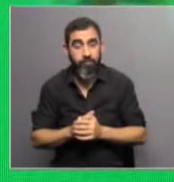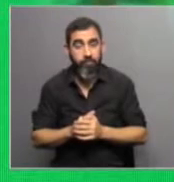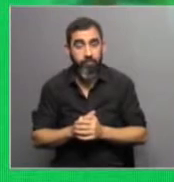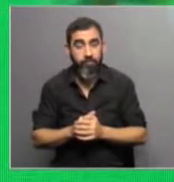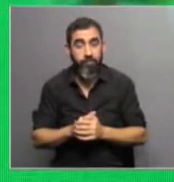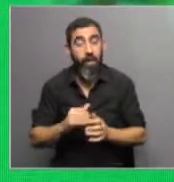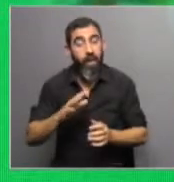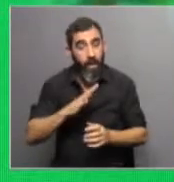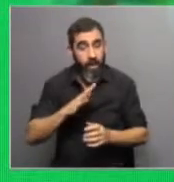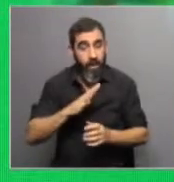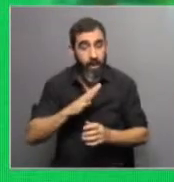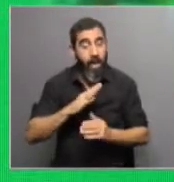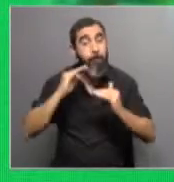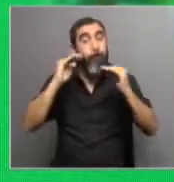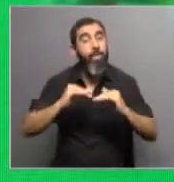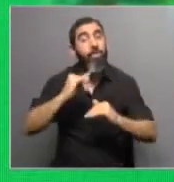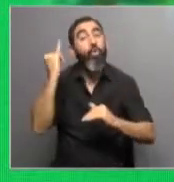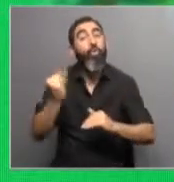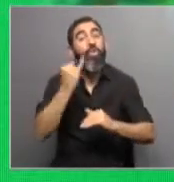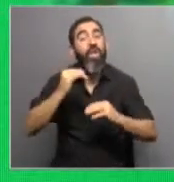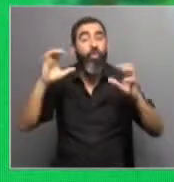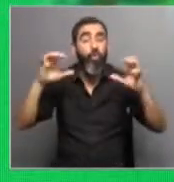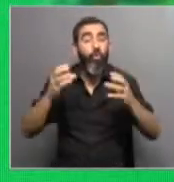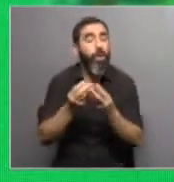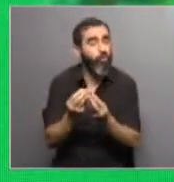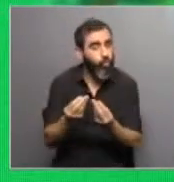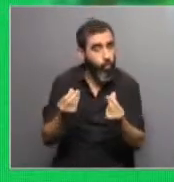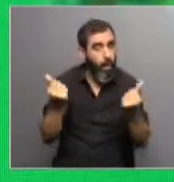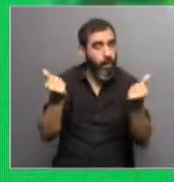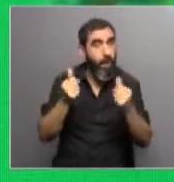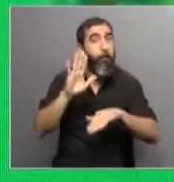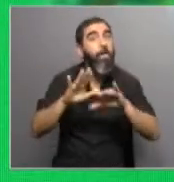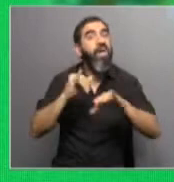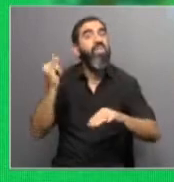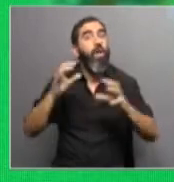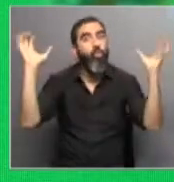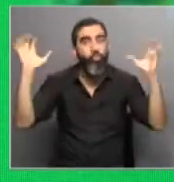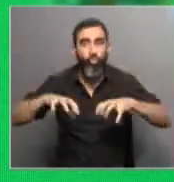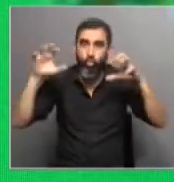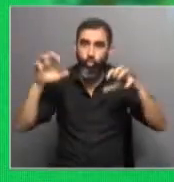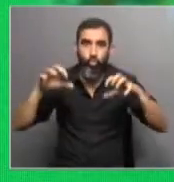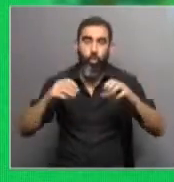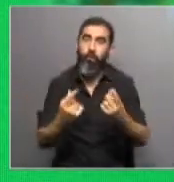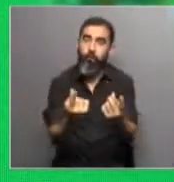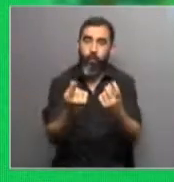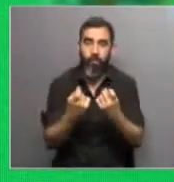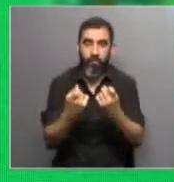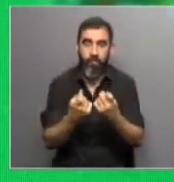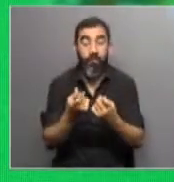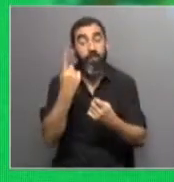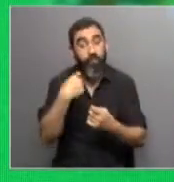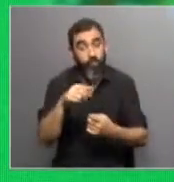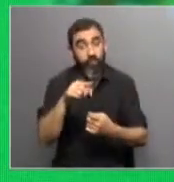es que vamos a tener menos días con lluvias leves y más días con lluvias intensas. Entonces, el